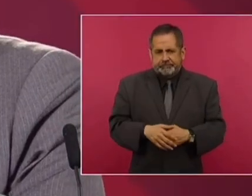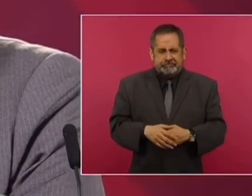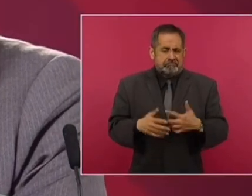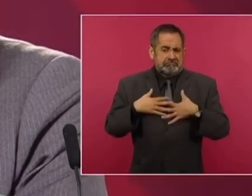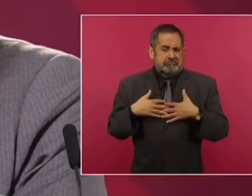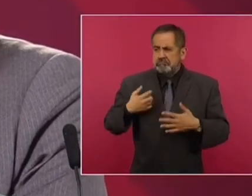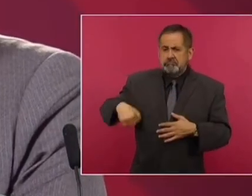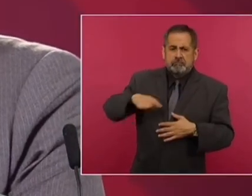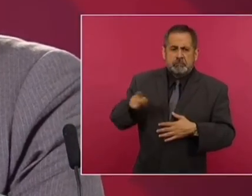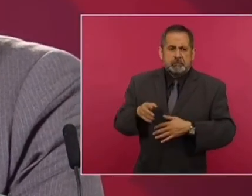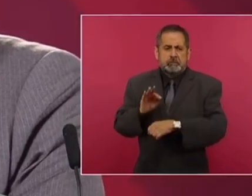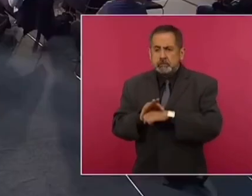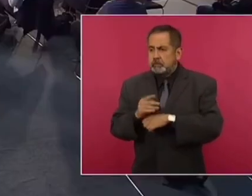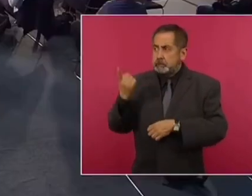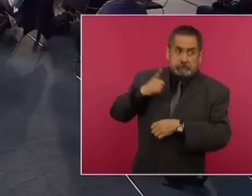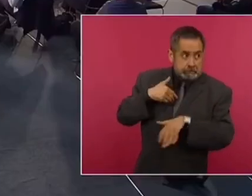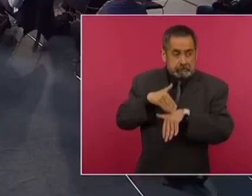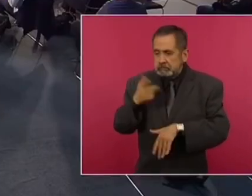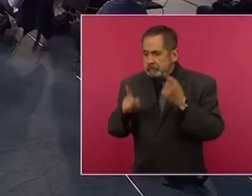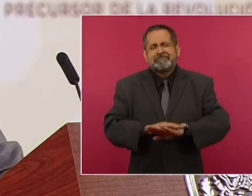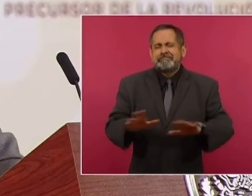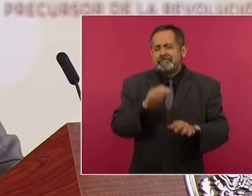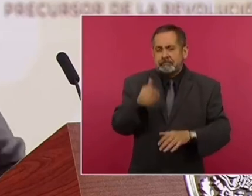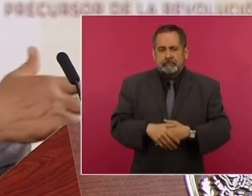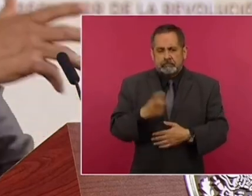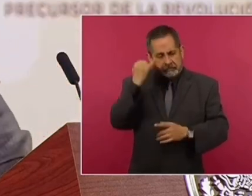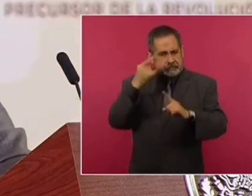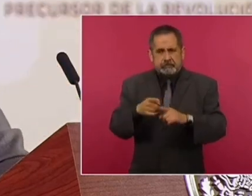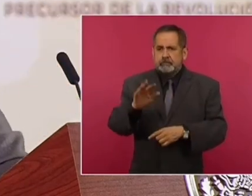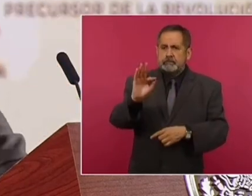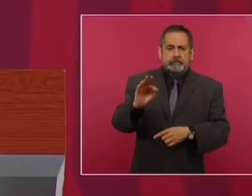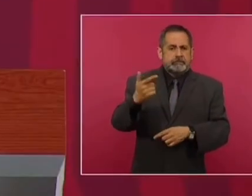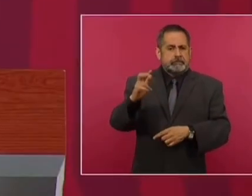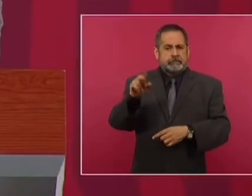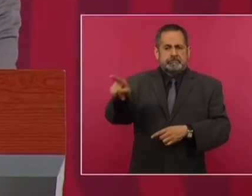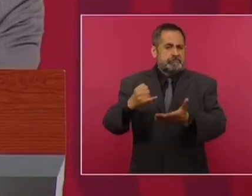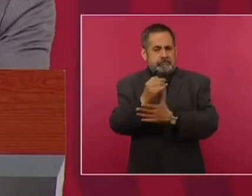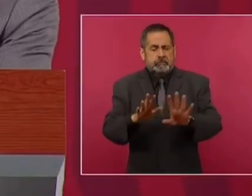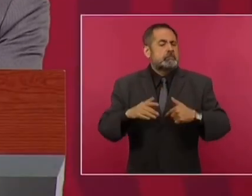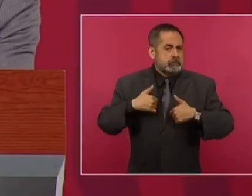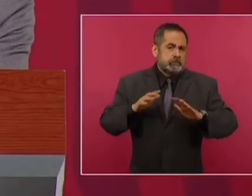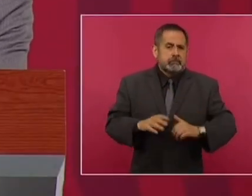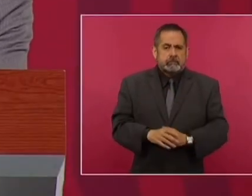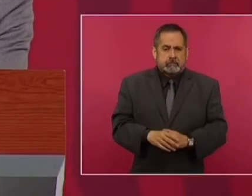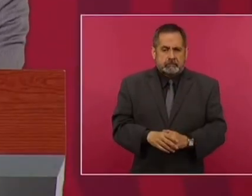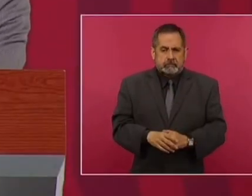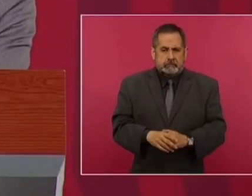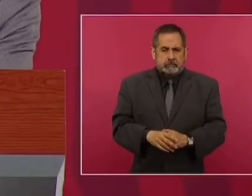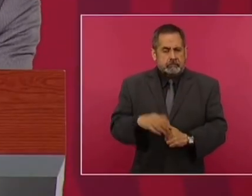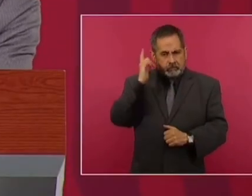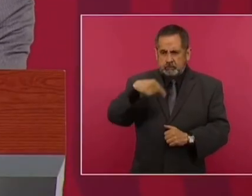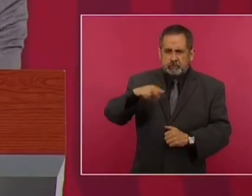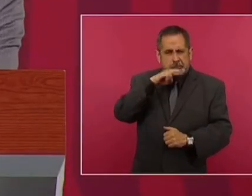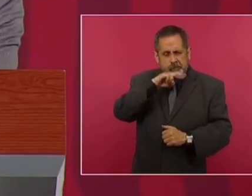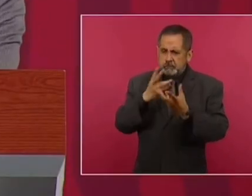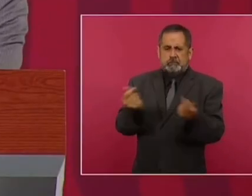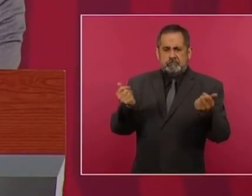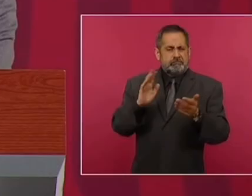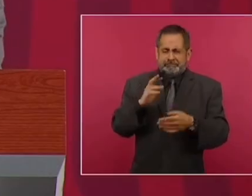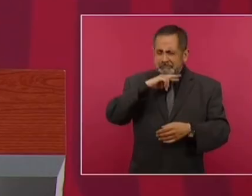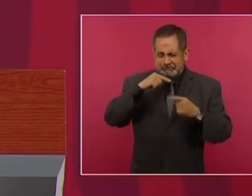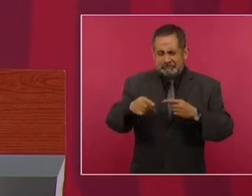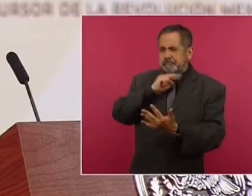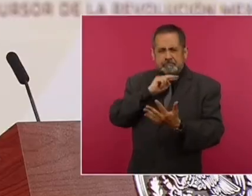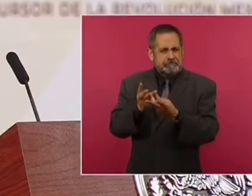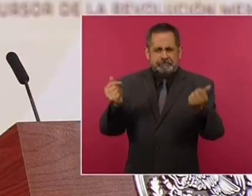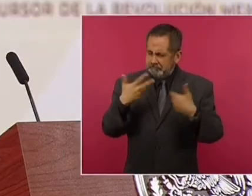Nosotros no actuamos por consigna, en contra de nadie. Y es la Fiscalía la que resuelve. Y a mí me gustaría que se resolviera todo, lo más